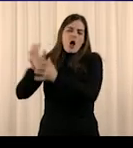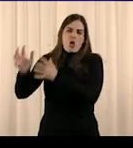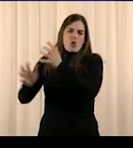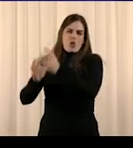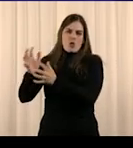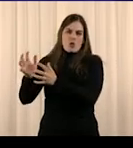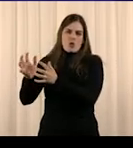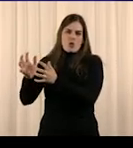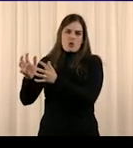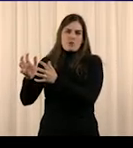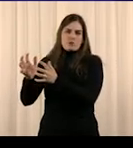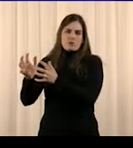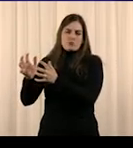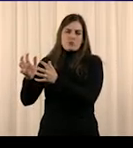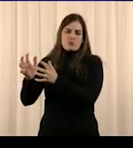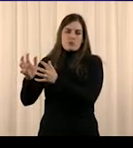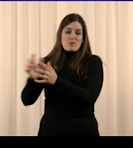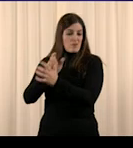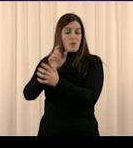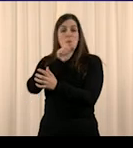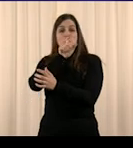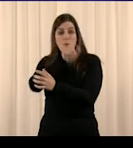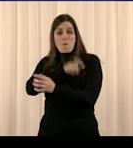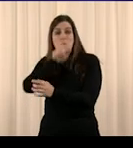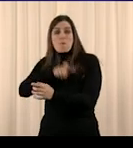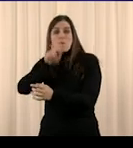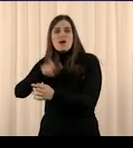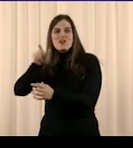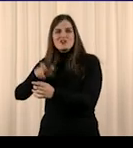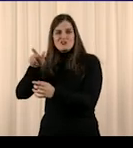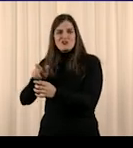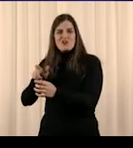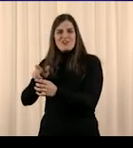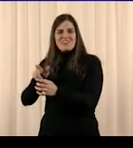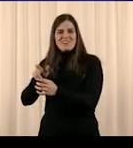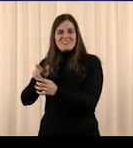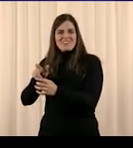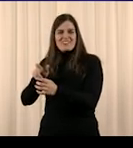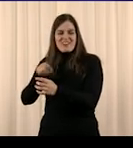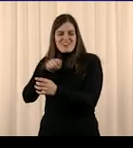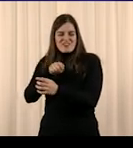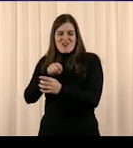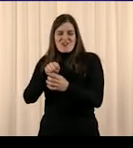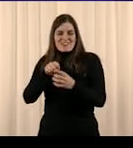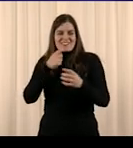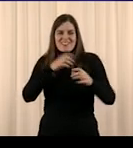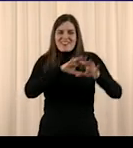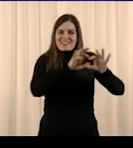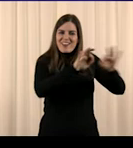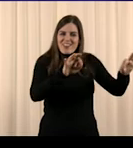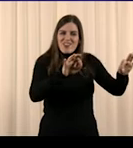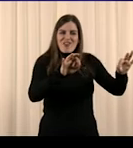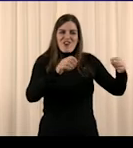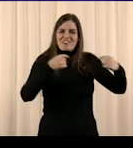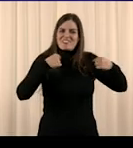Un lugar donde el ser humano está encantado de ser como es,